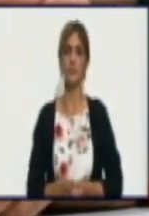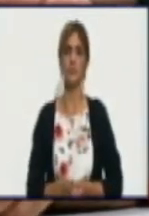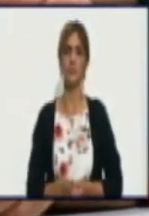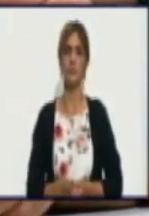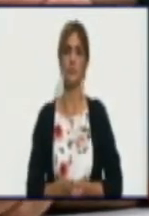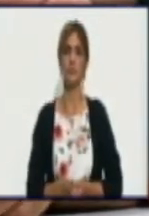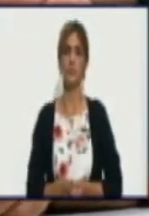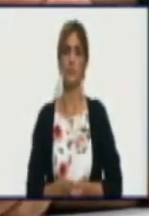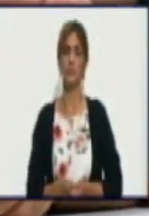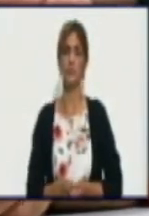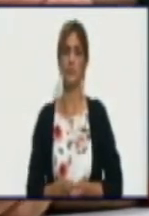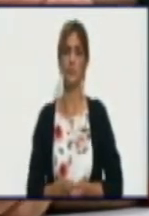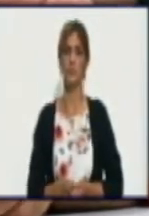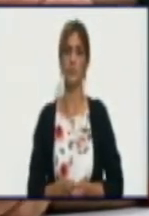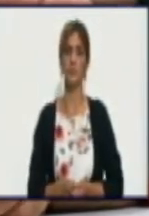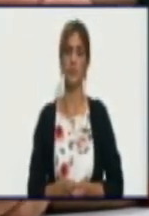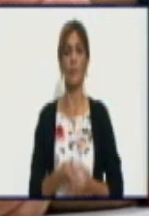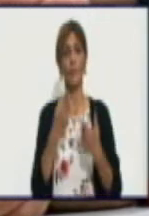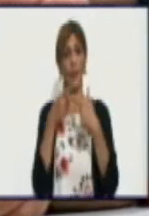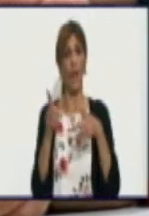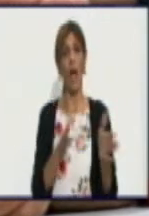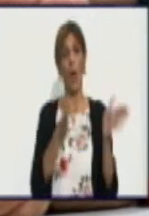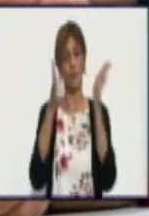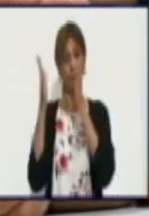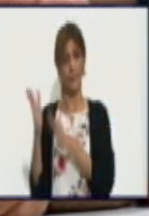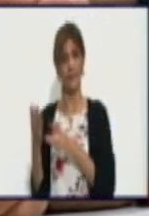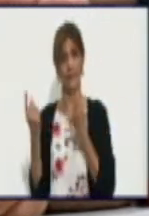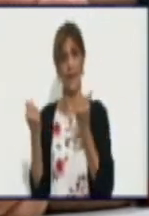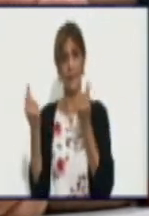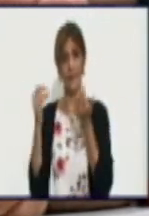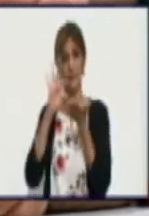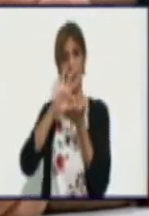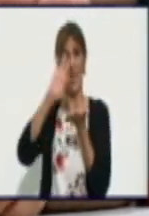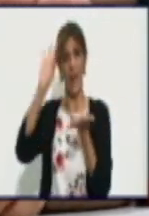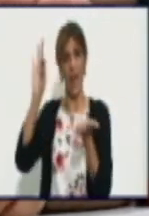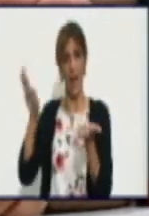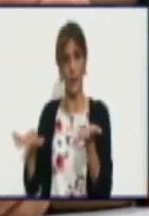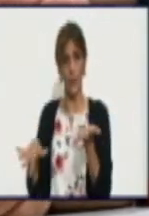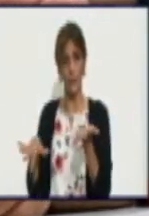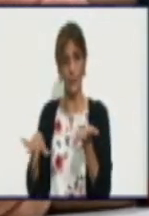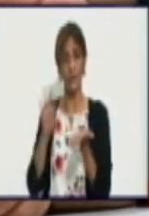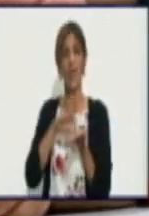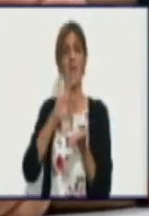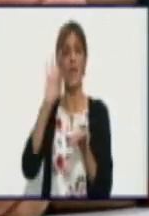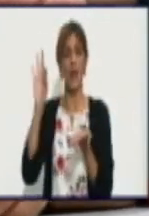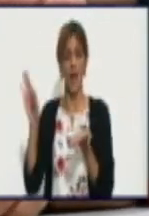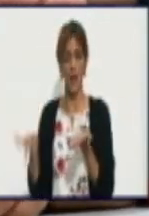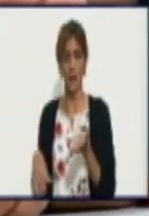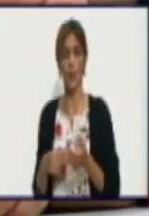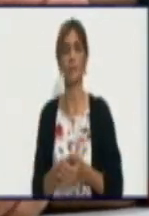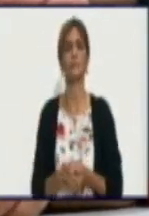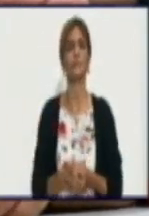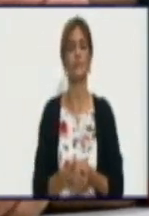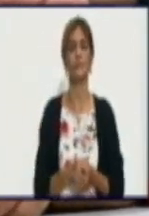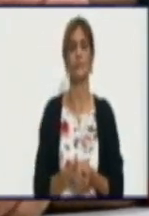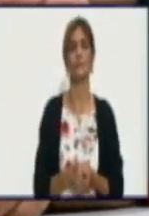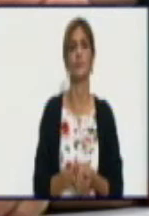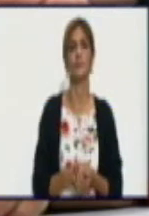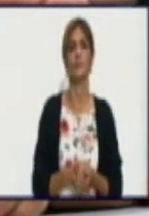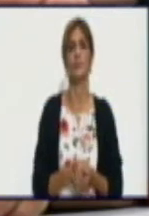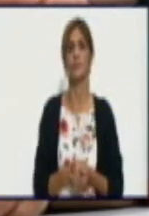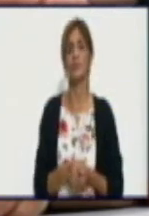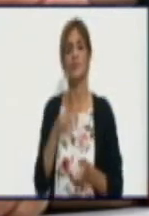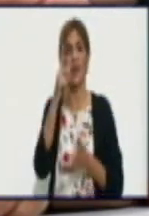corresponde al arroz, el precio del arroz se propone incrementar de 6.922 pesos la tonelada